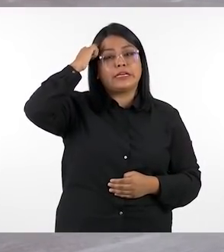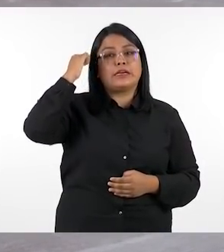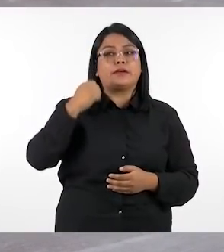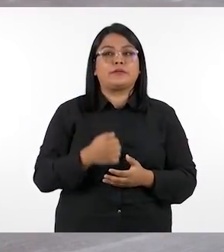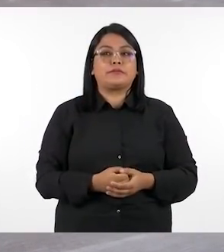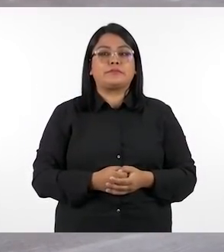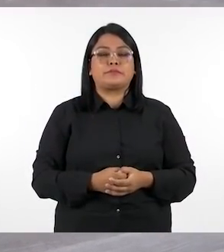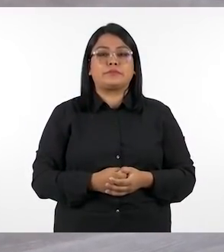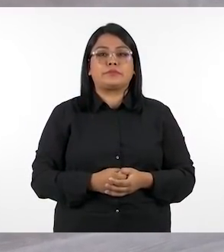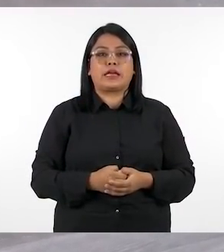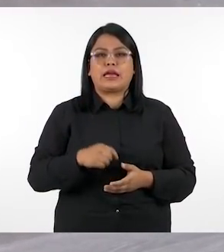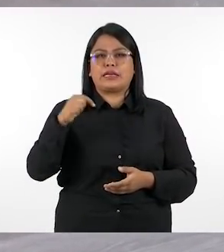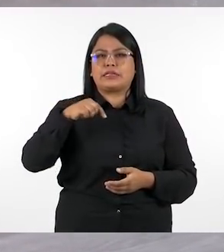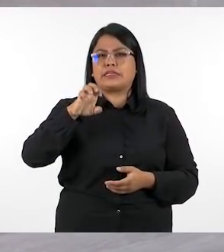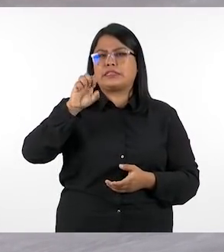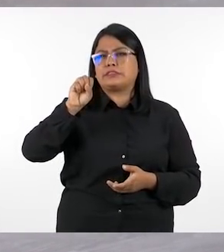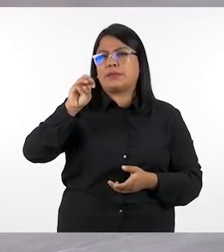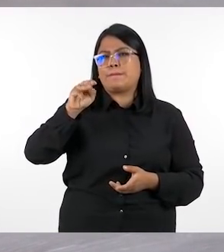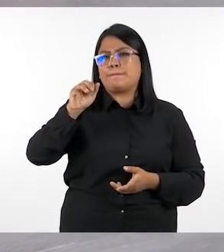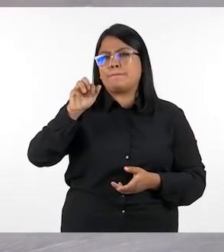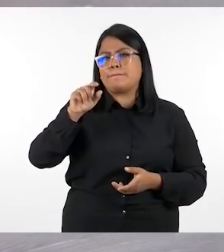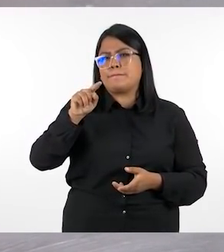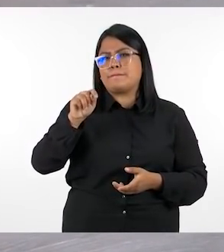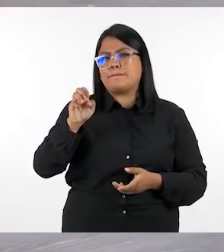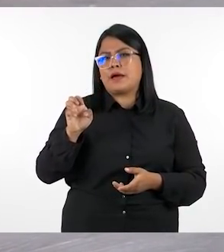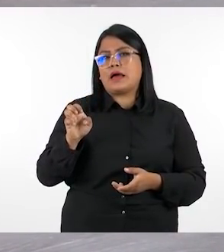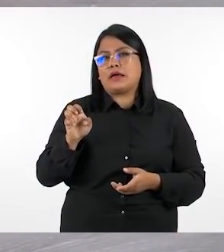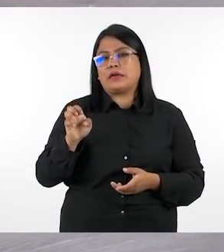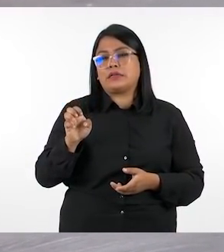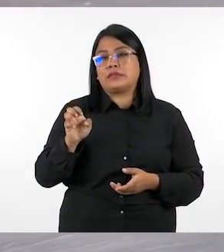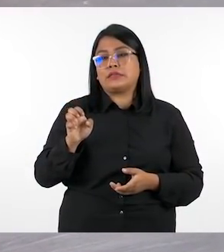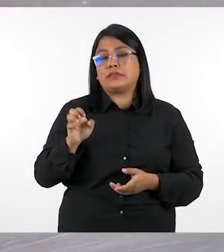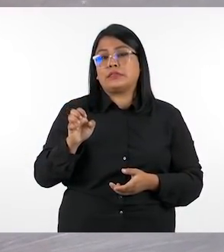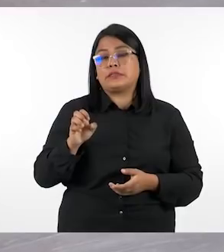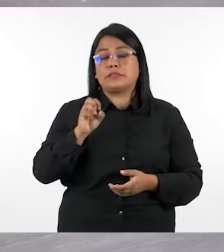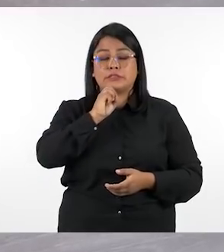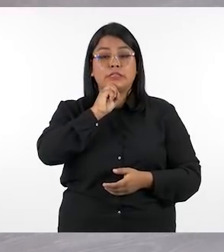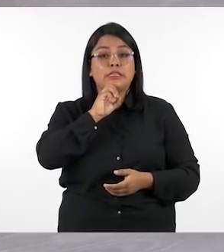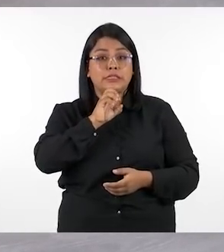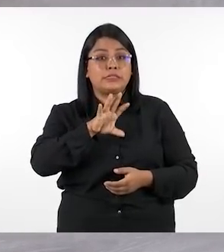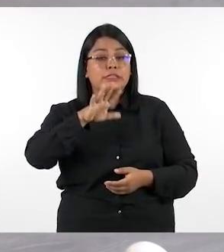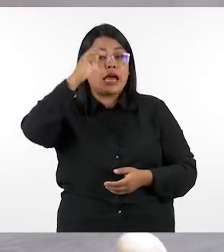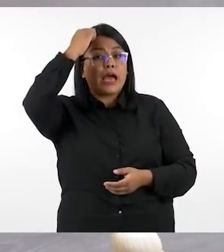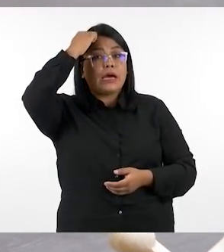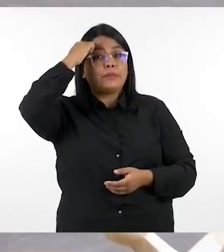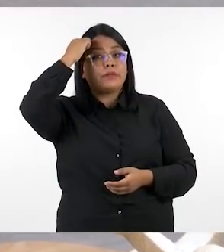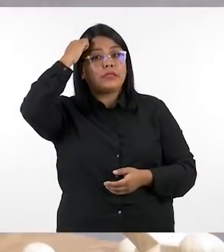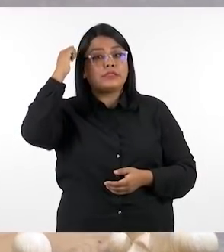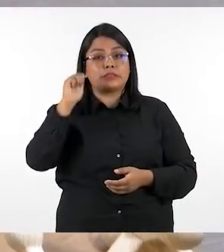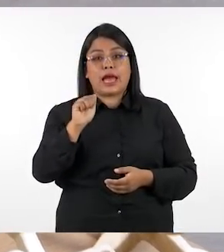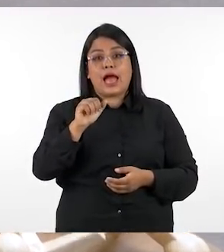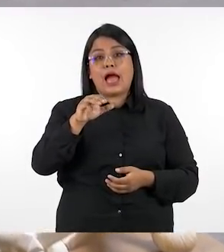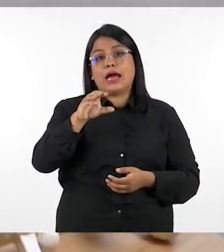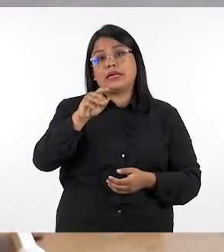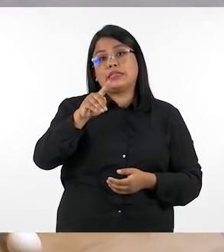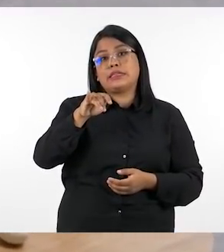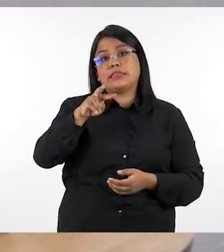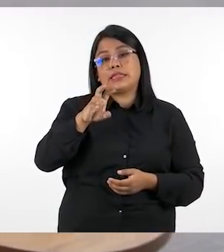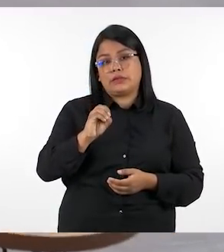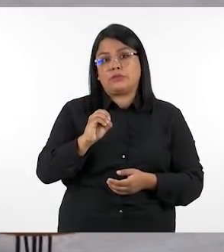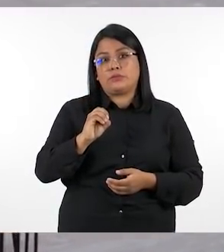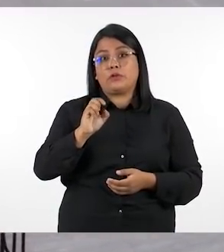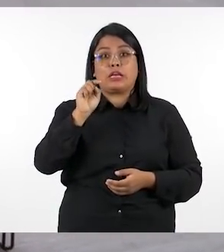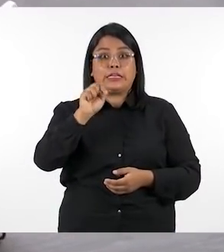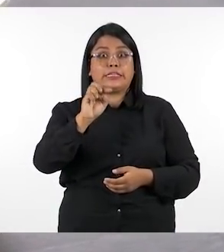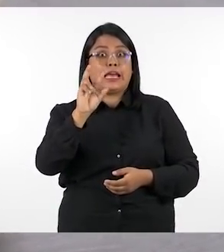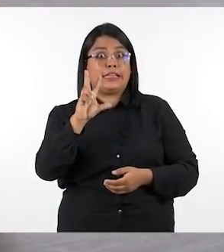a esto le damos un nombre aquí en esmate le llamamos aprendizaje activo y justamente ese